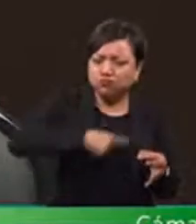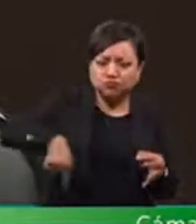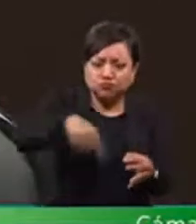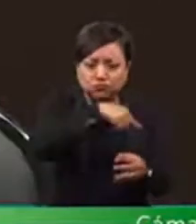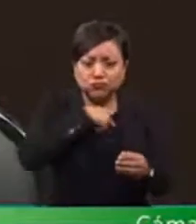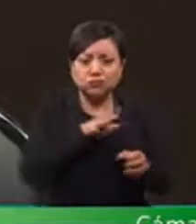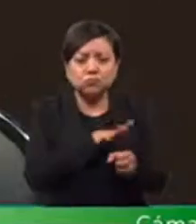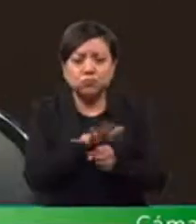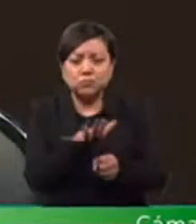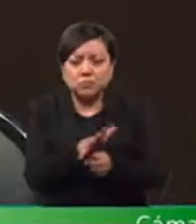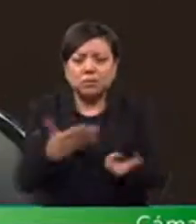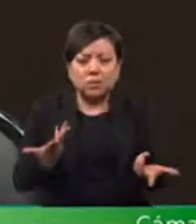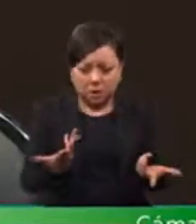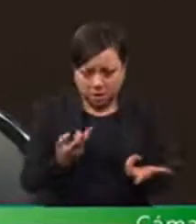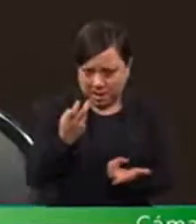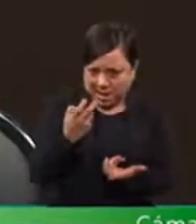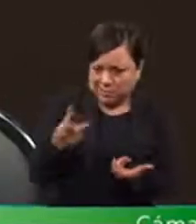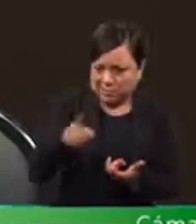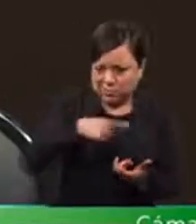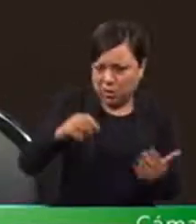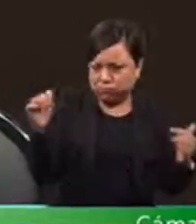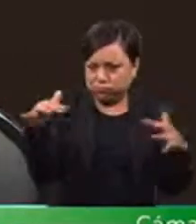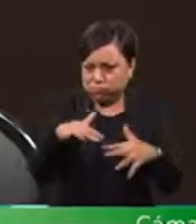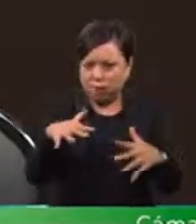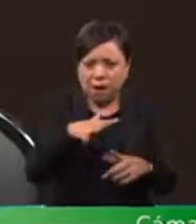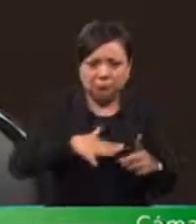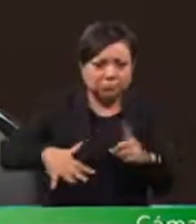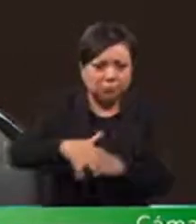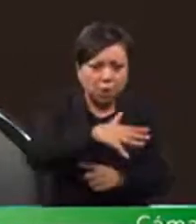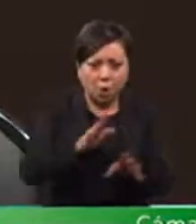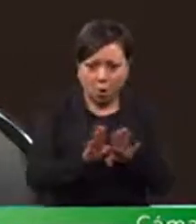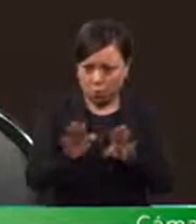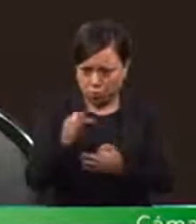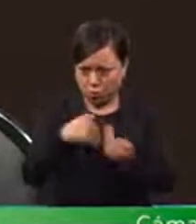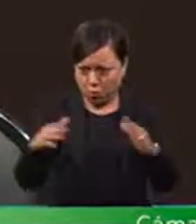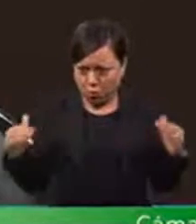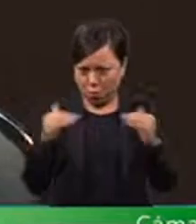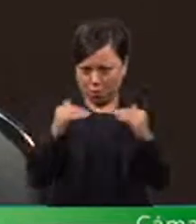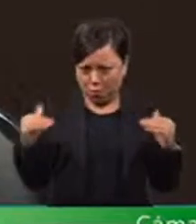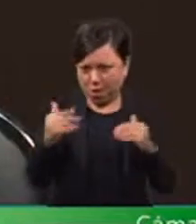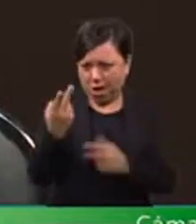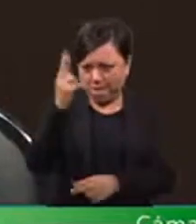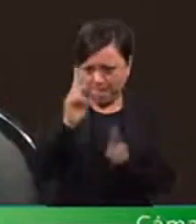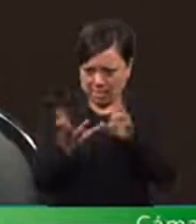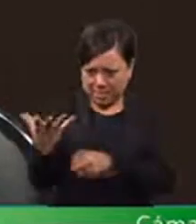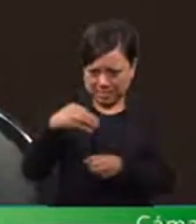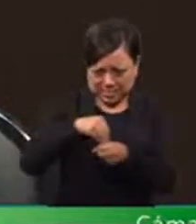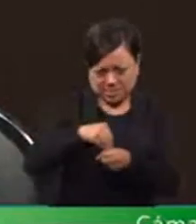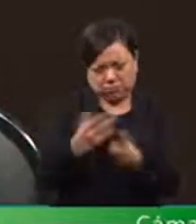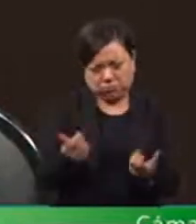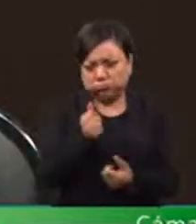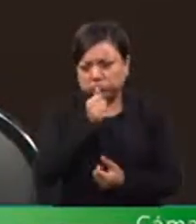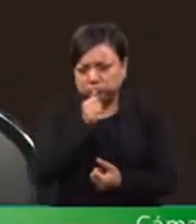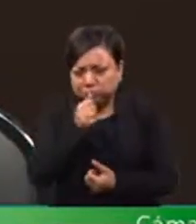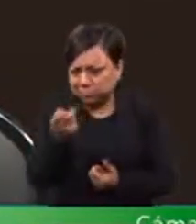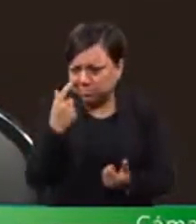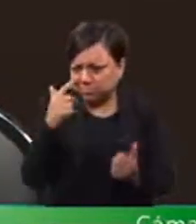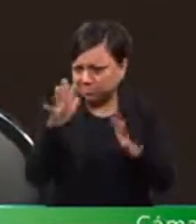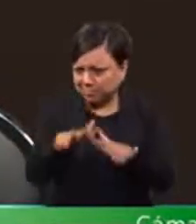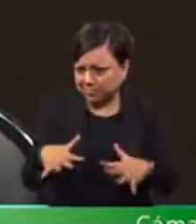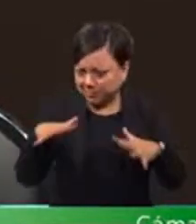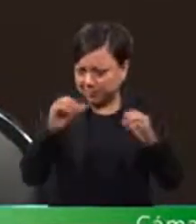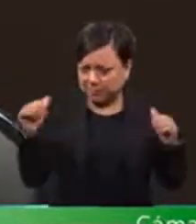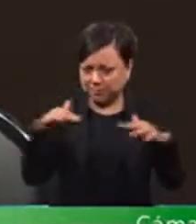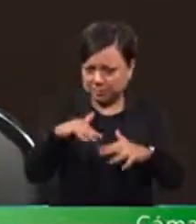un ambiente parlamentario que se aleja completamente de un espíritu democrático. En este recinto que es la Casa del Pueblo